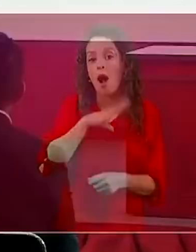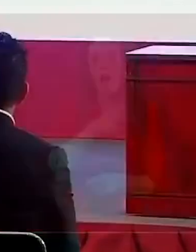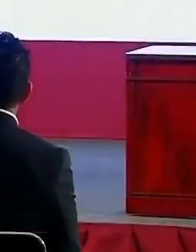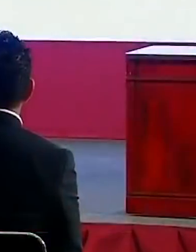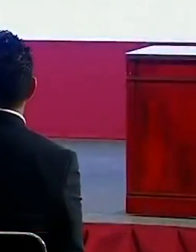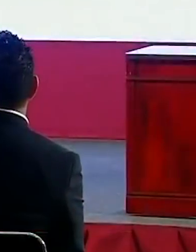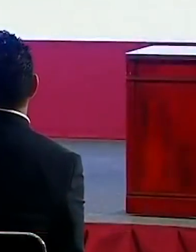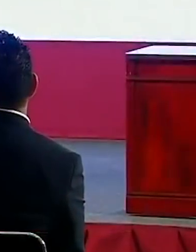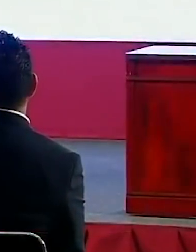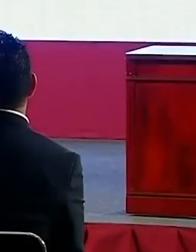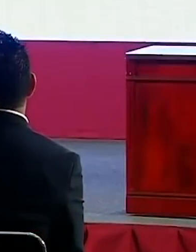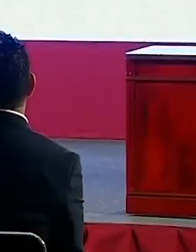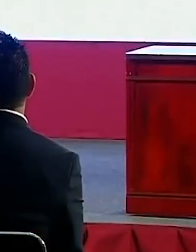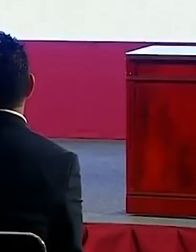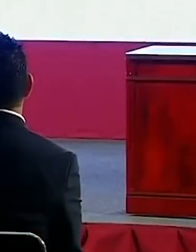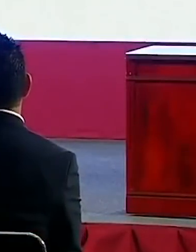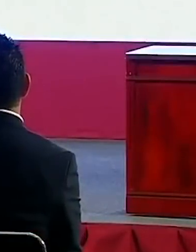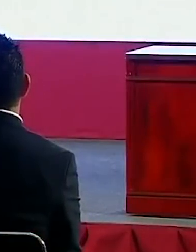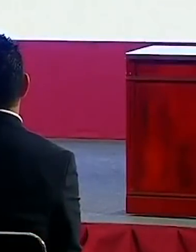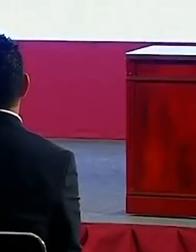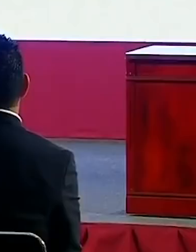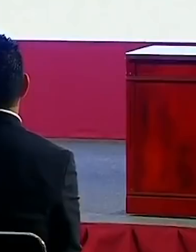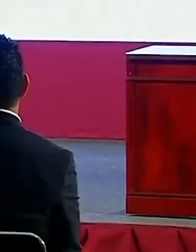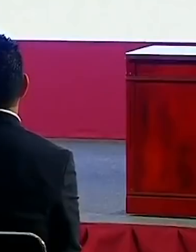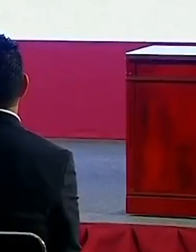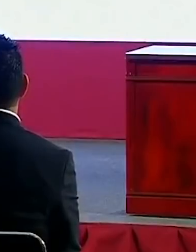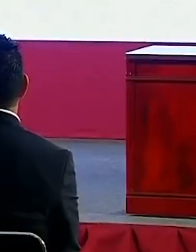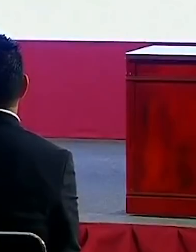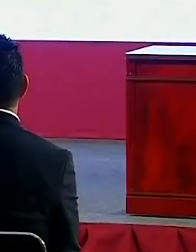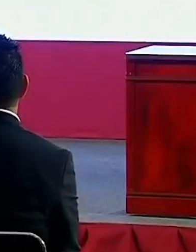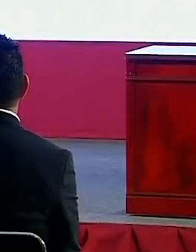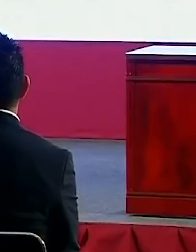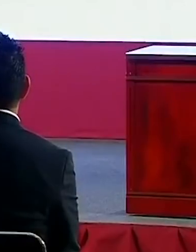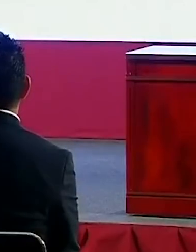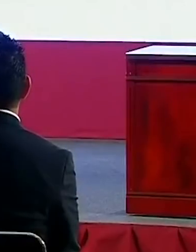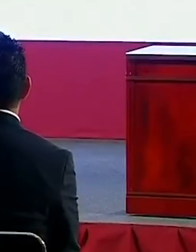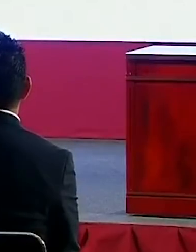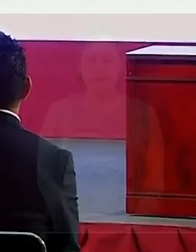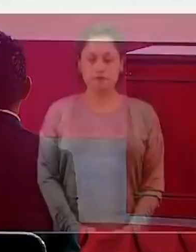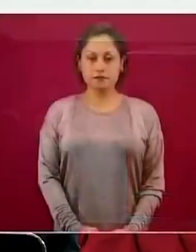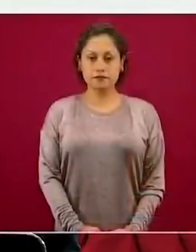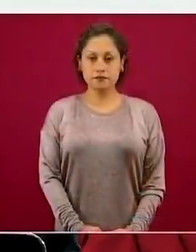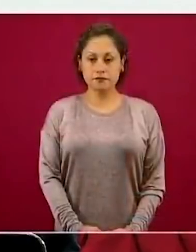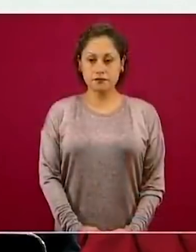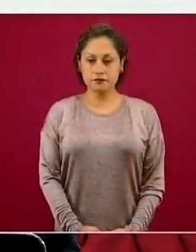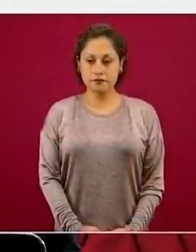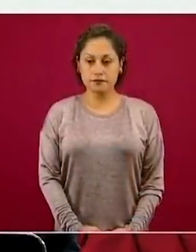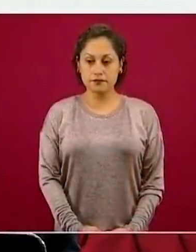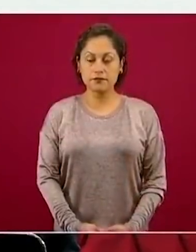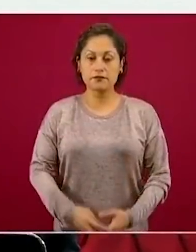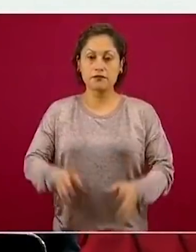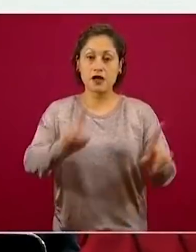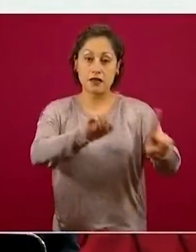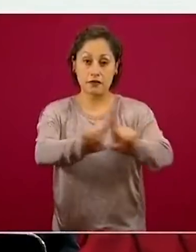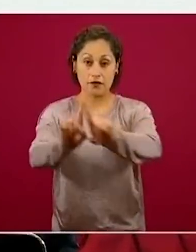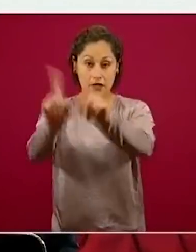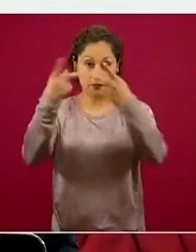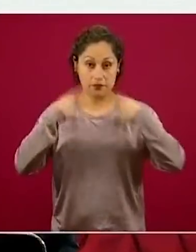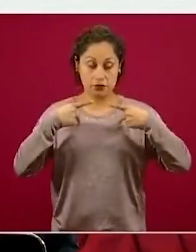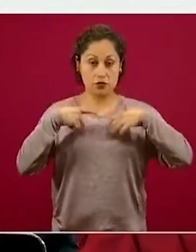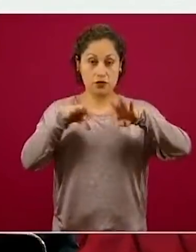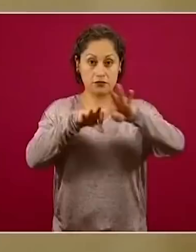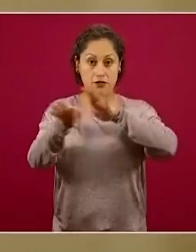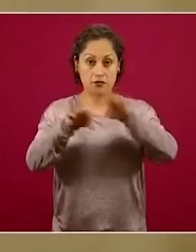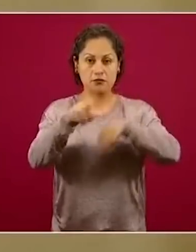involucradas hay un procedimiento por el cual se suspenden las actividades de la guardería. Todos los trabajadores también están